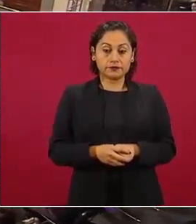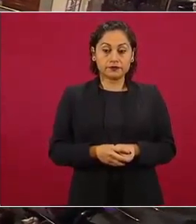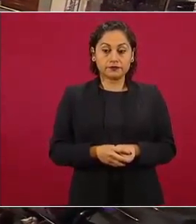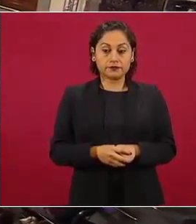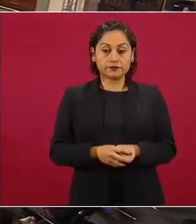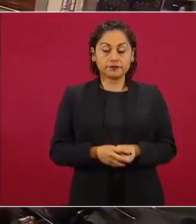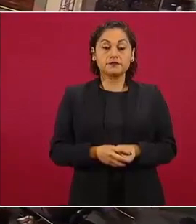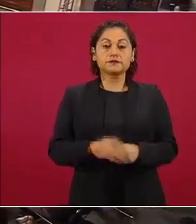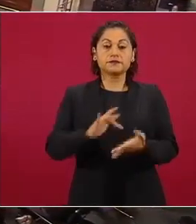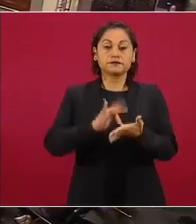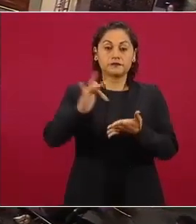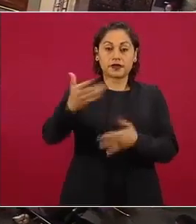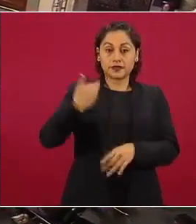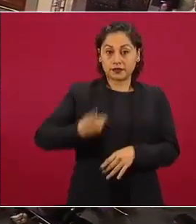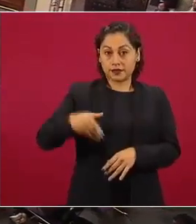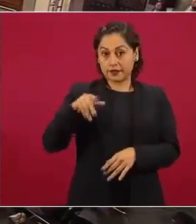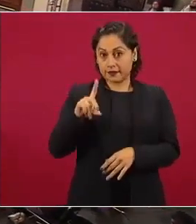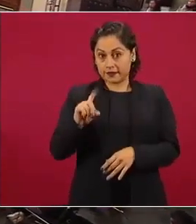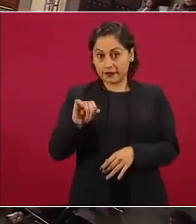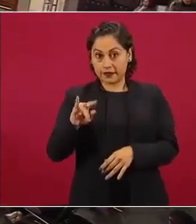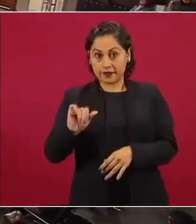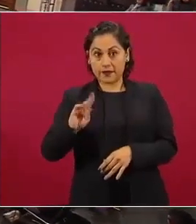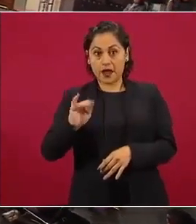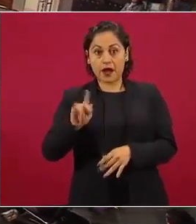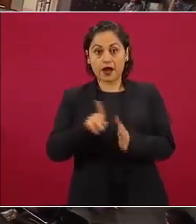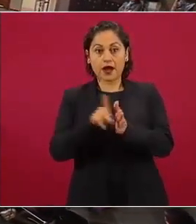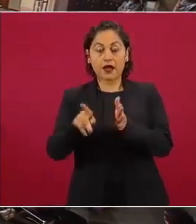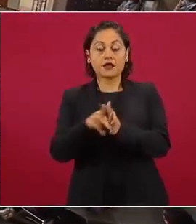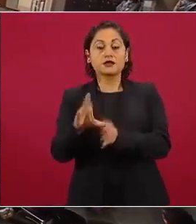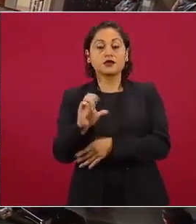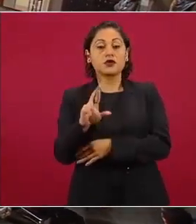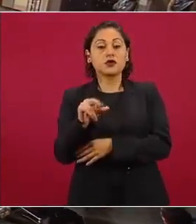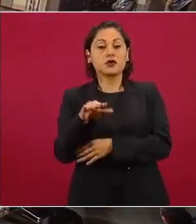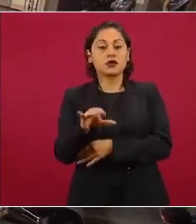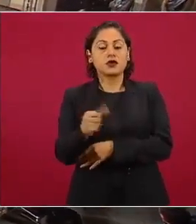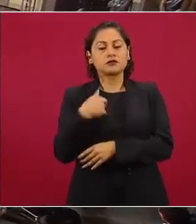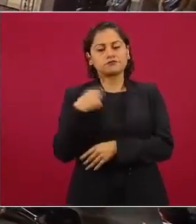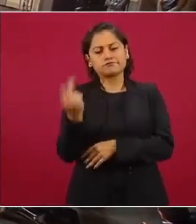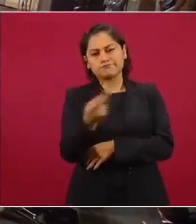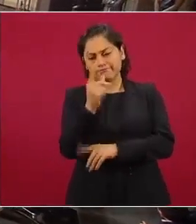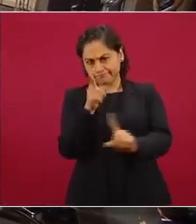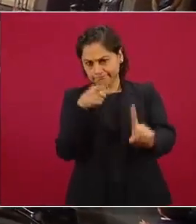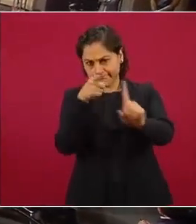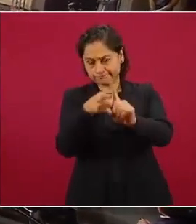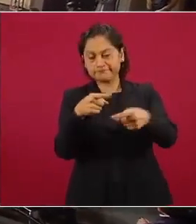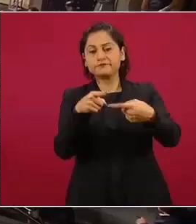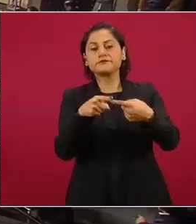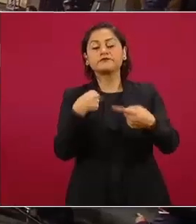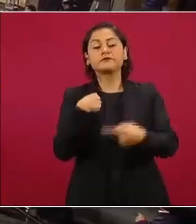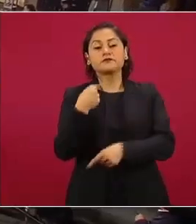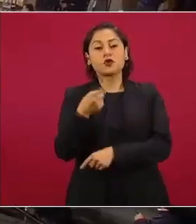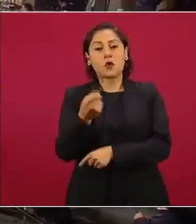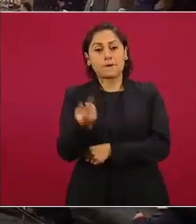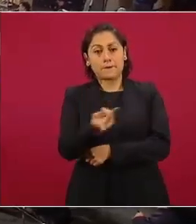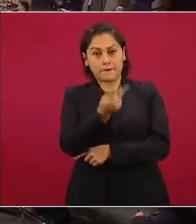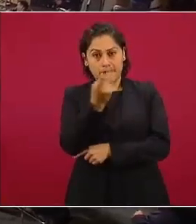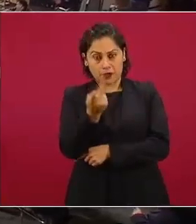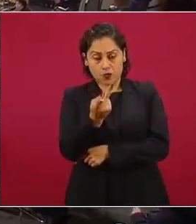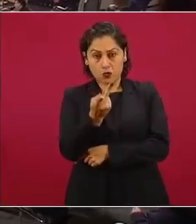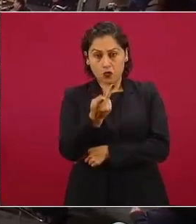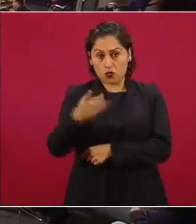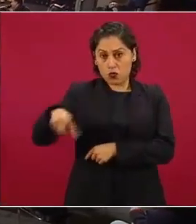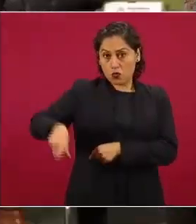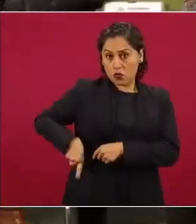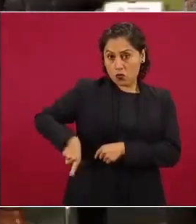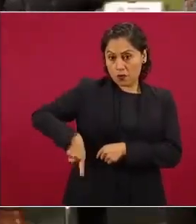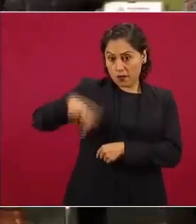Daniel Blancas de Crónica para puntualizar preguntas muy específicas hubo una petición formal del gobierno de México